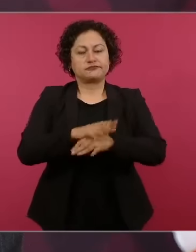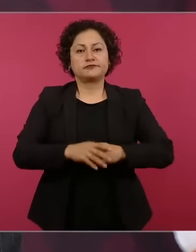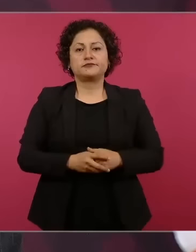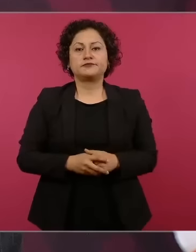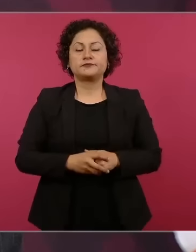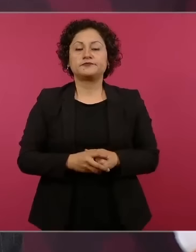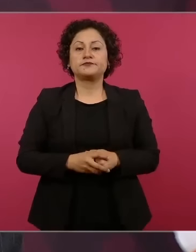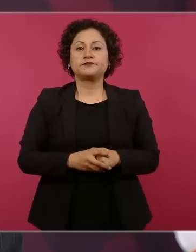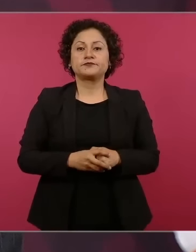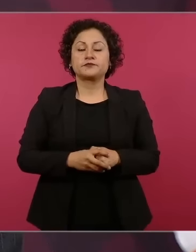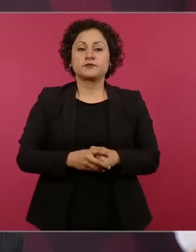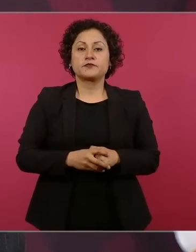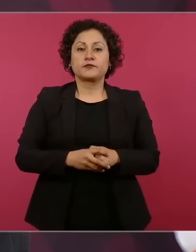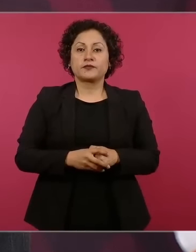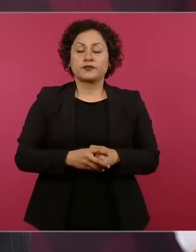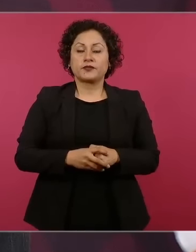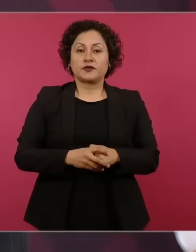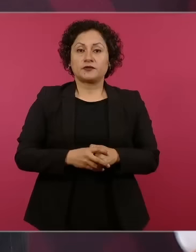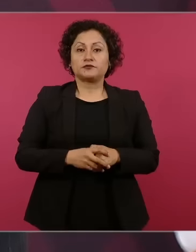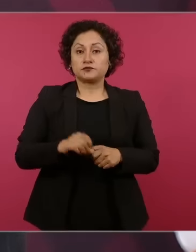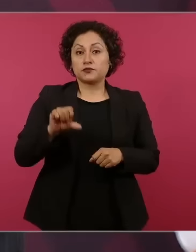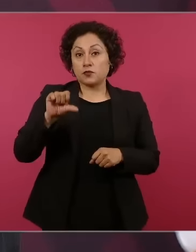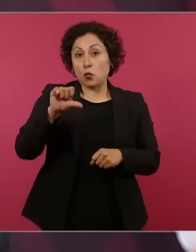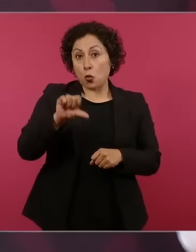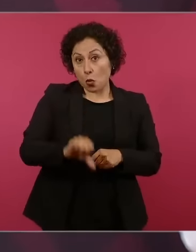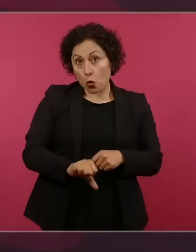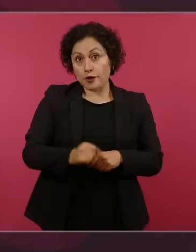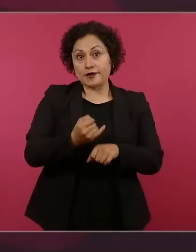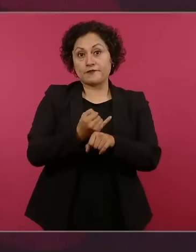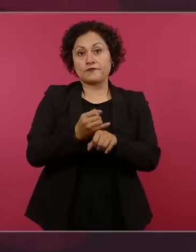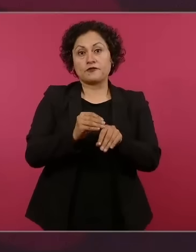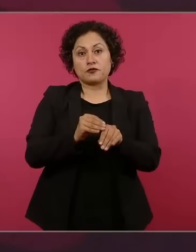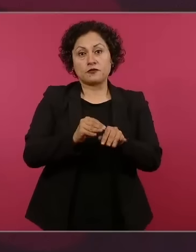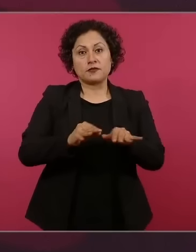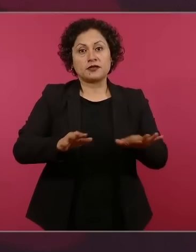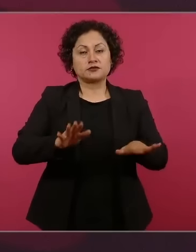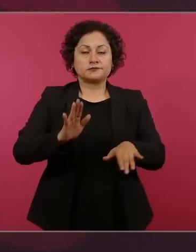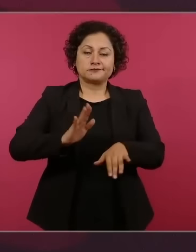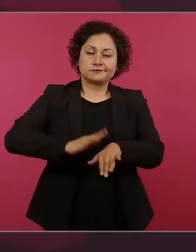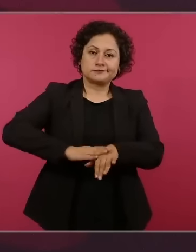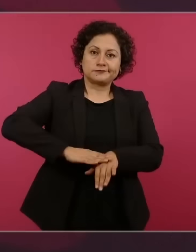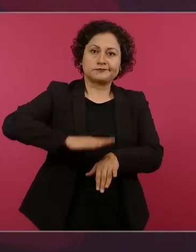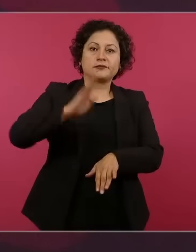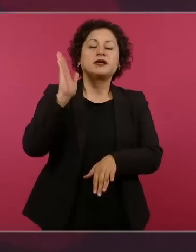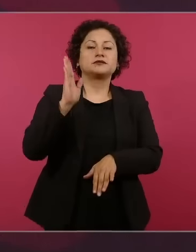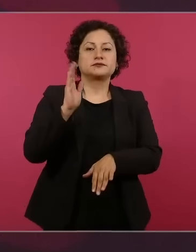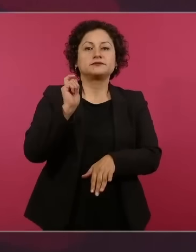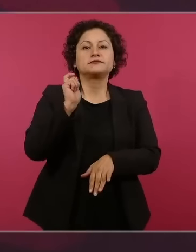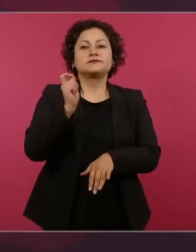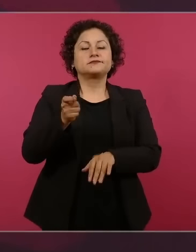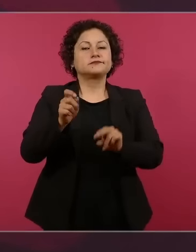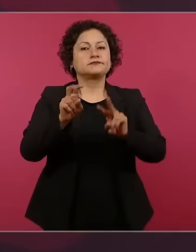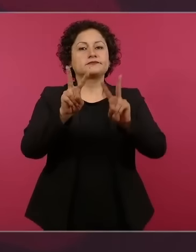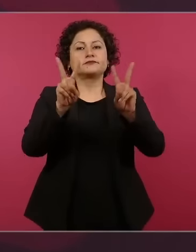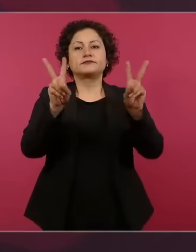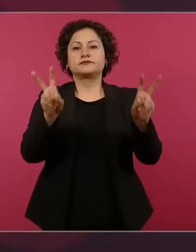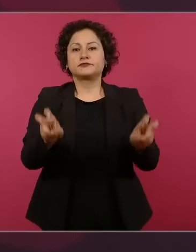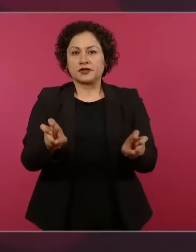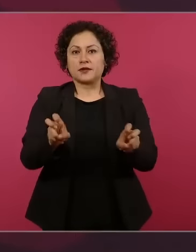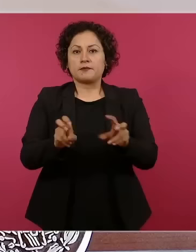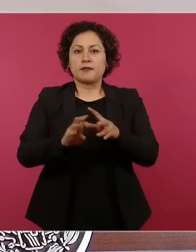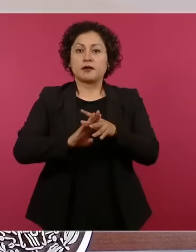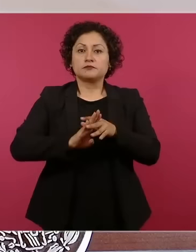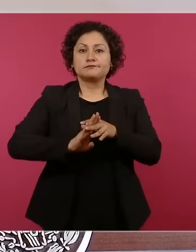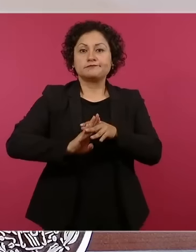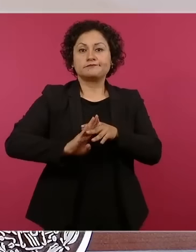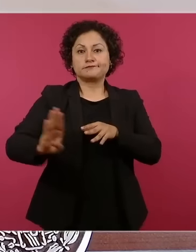Vamos a informar a nuestros paisanos migrantes de